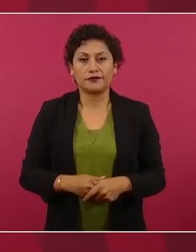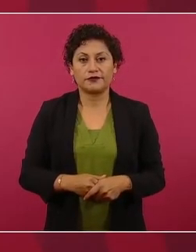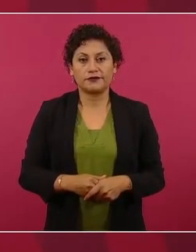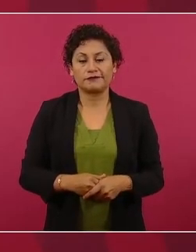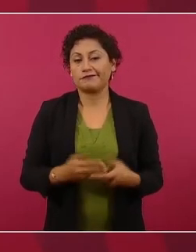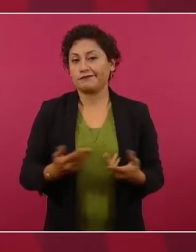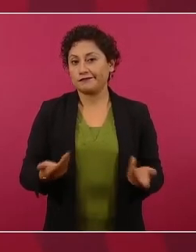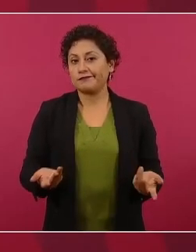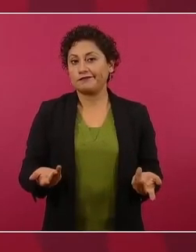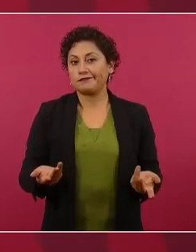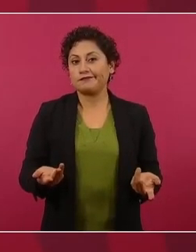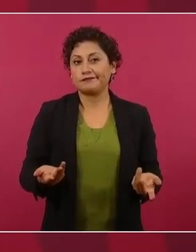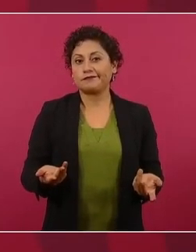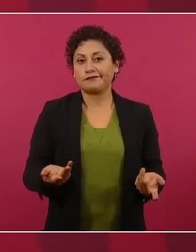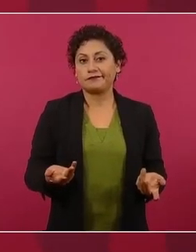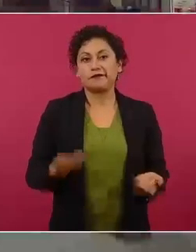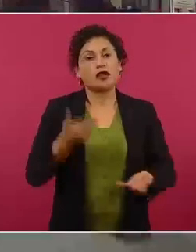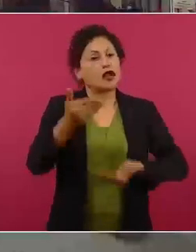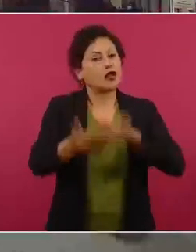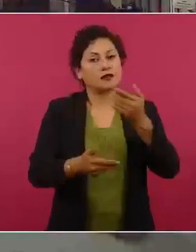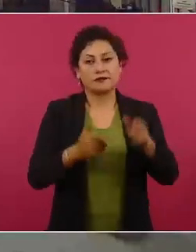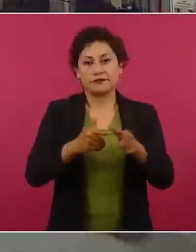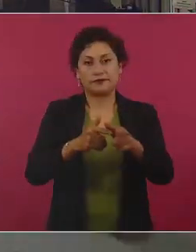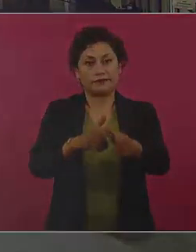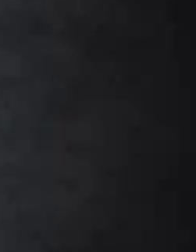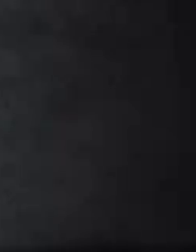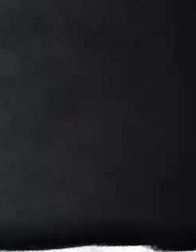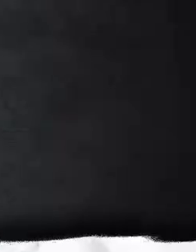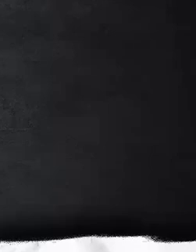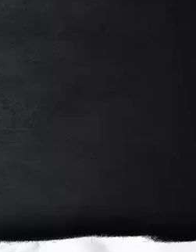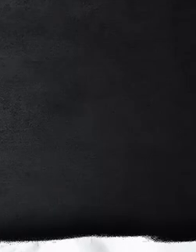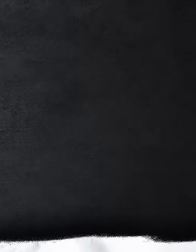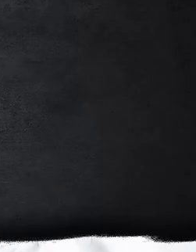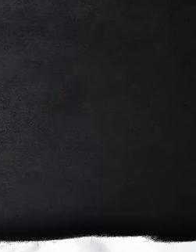Entonces, vamos adelante. de este lado.